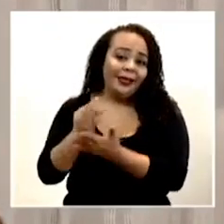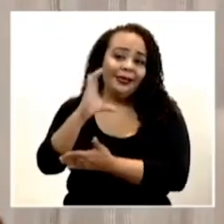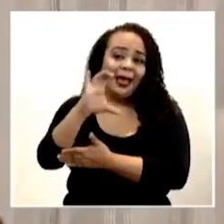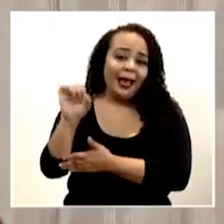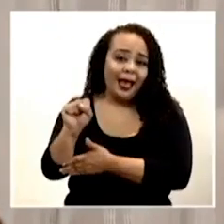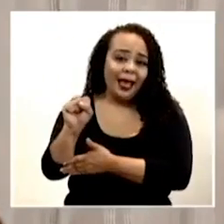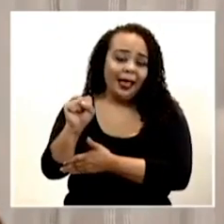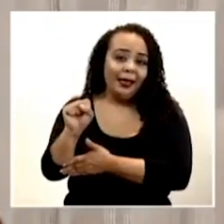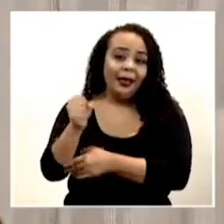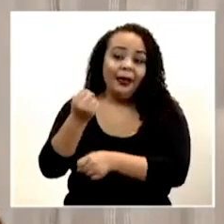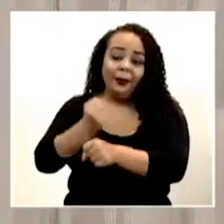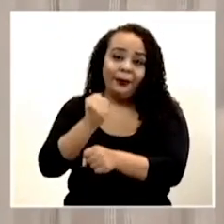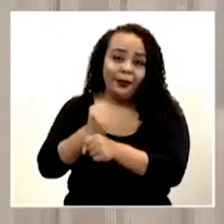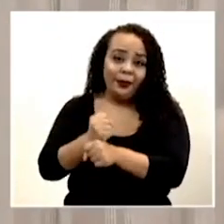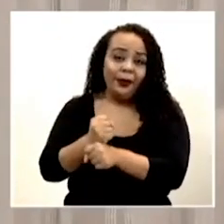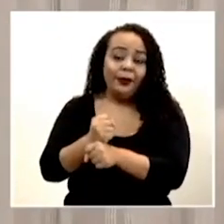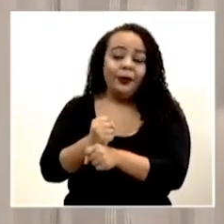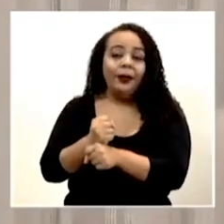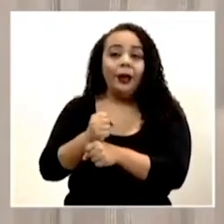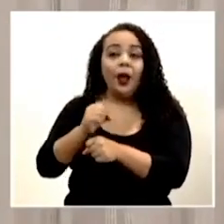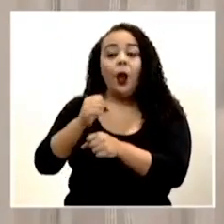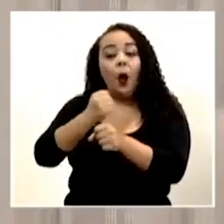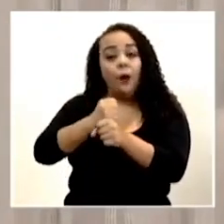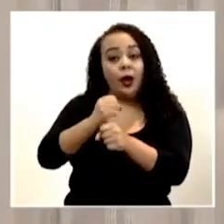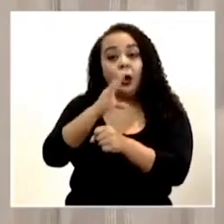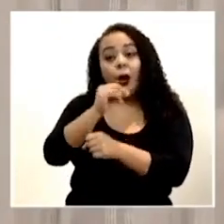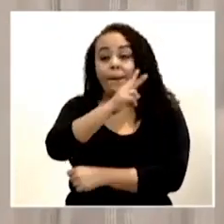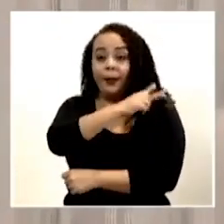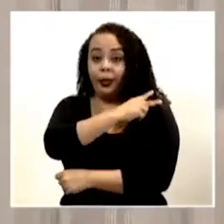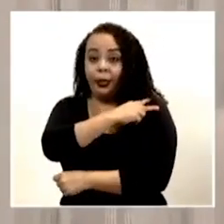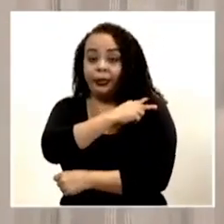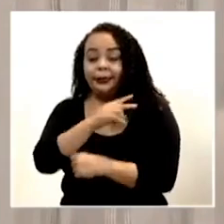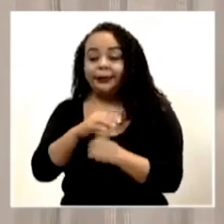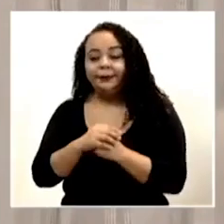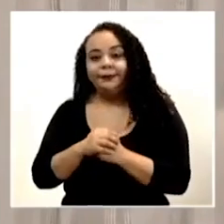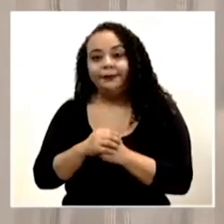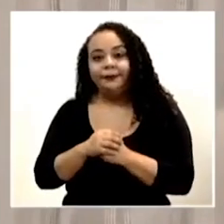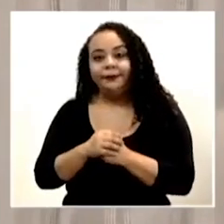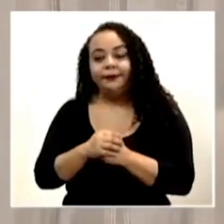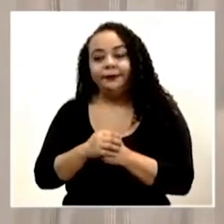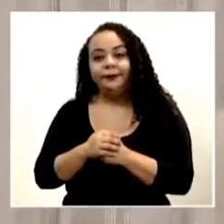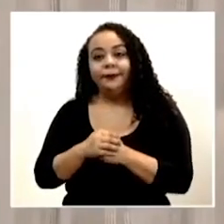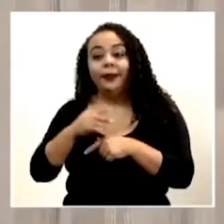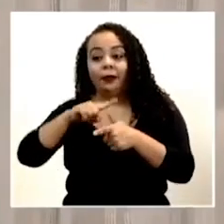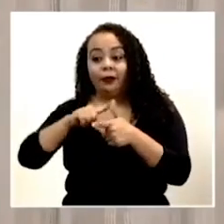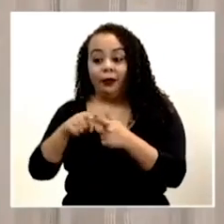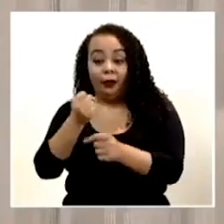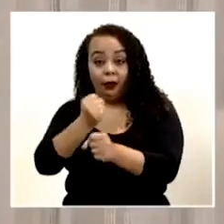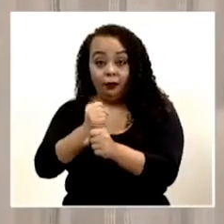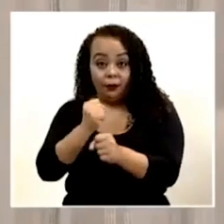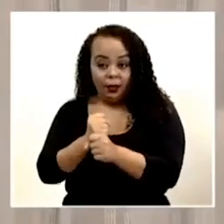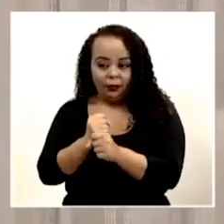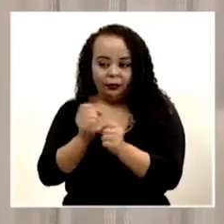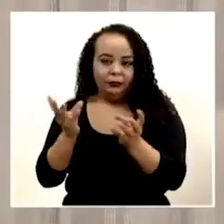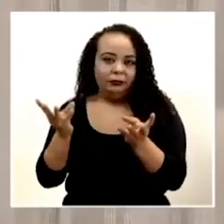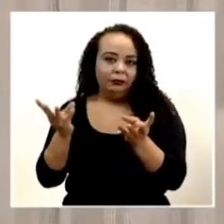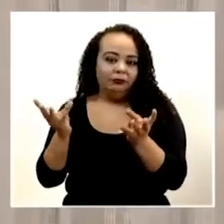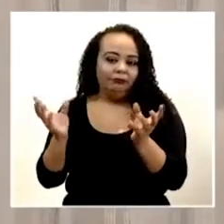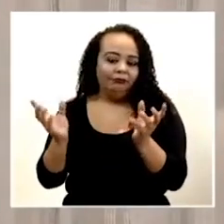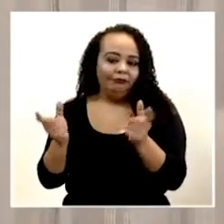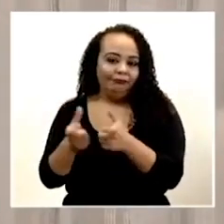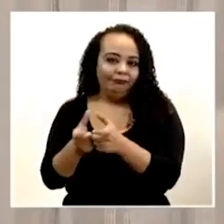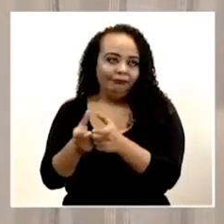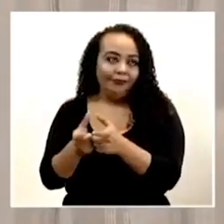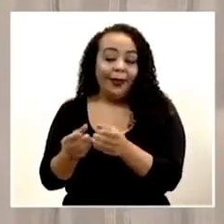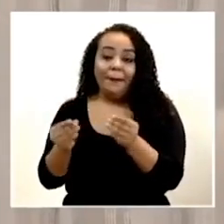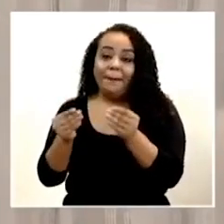vienen de cuotas obreros patronales y en la medida de que el empleo se deteriore en términos de que haya